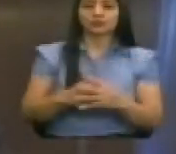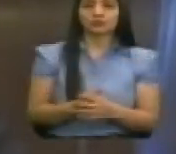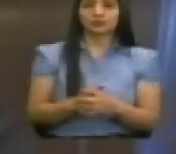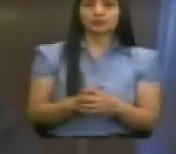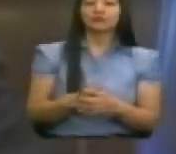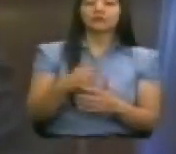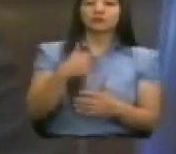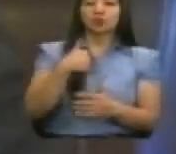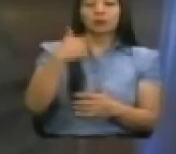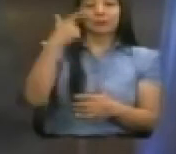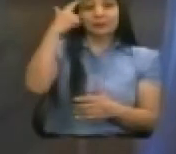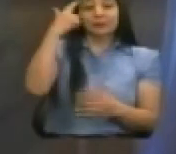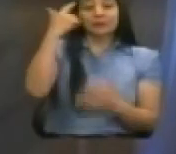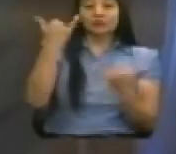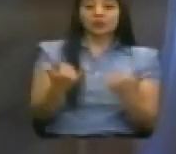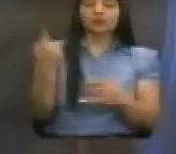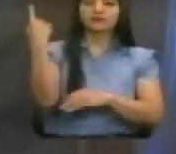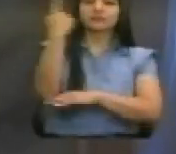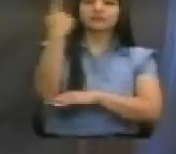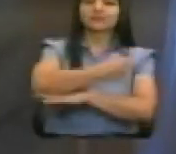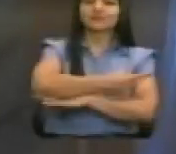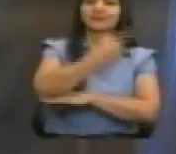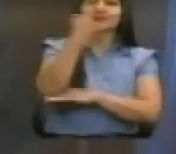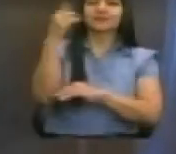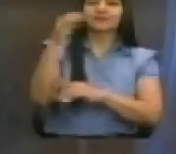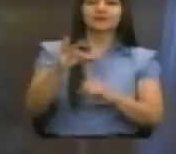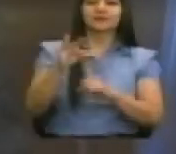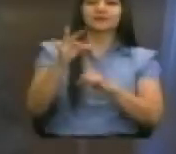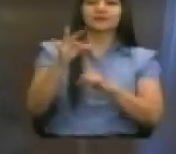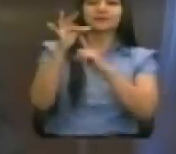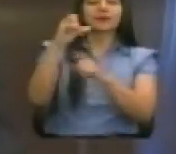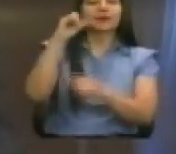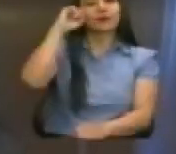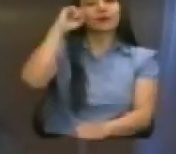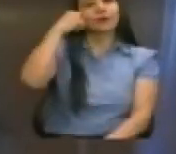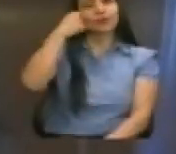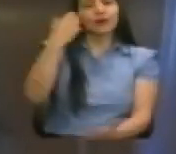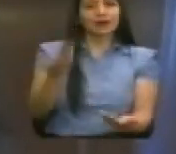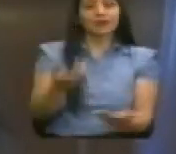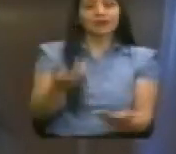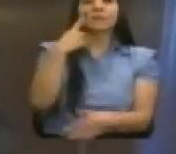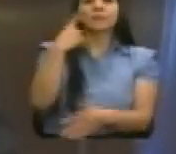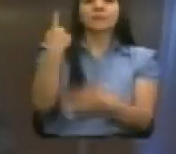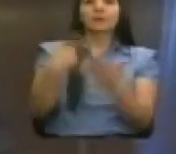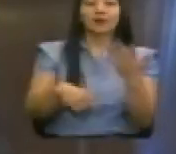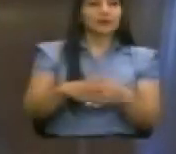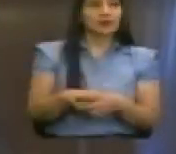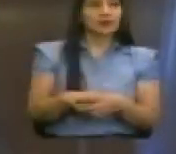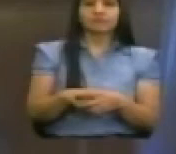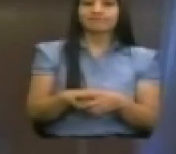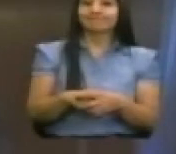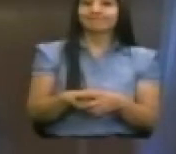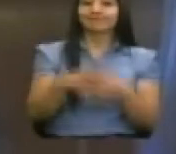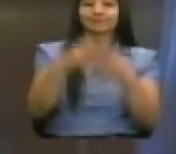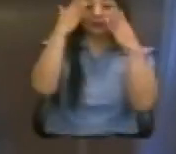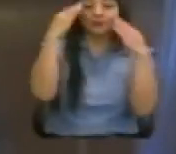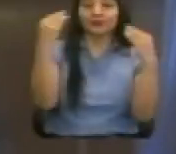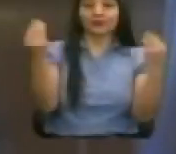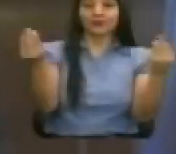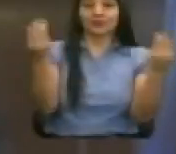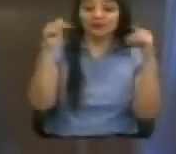insistir, es un día de recordación para que no nos olvidemos que aquí tenemos